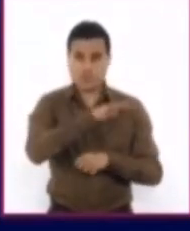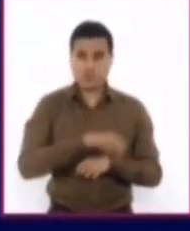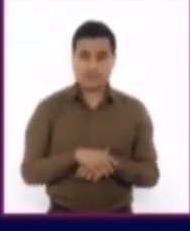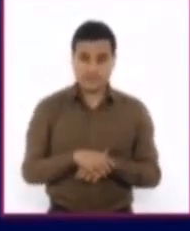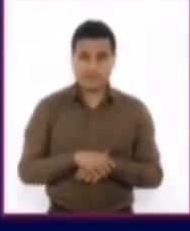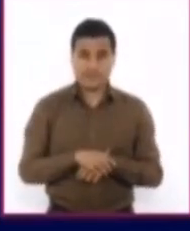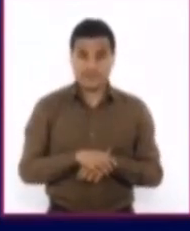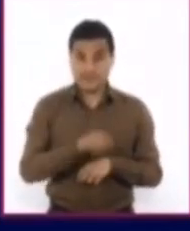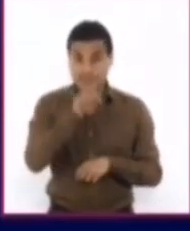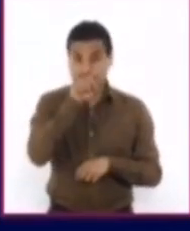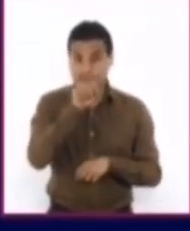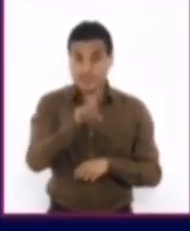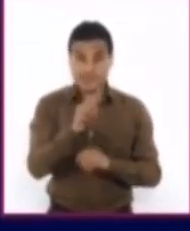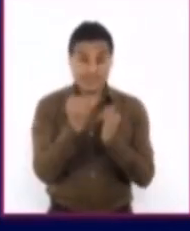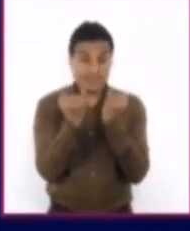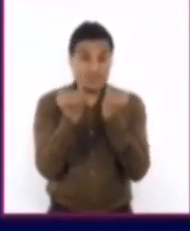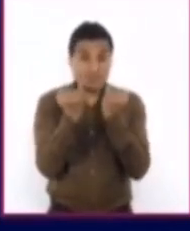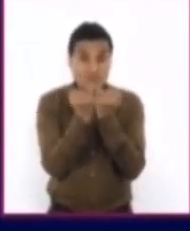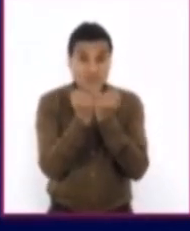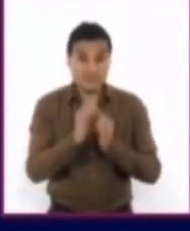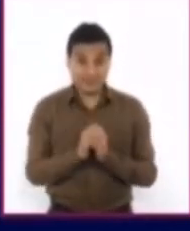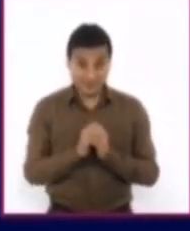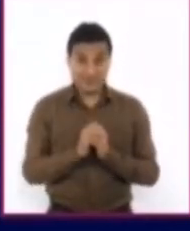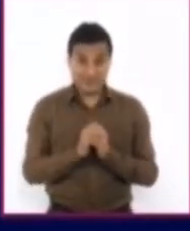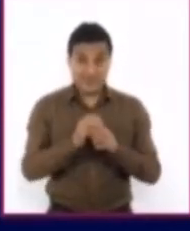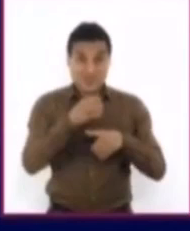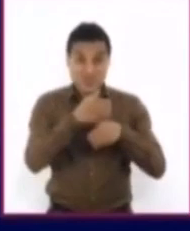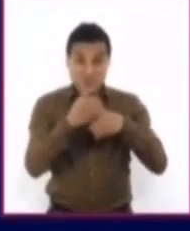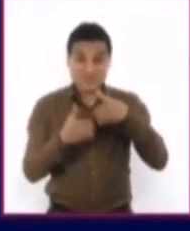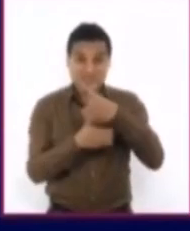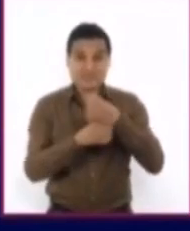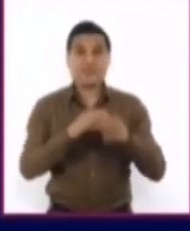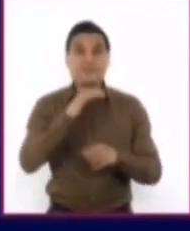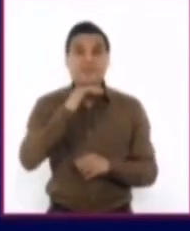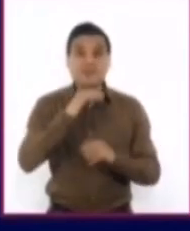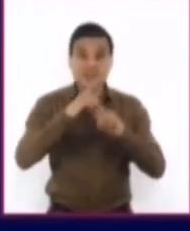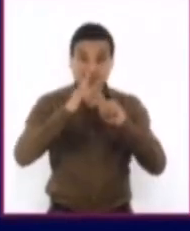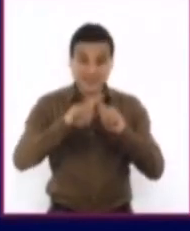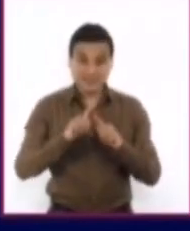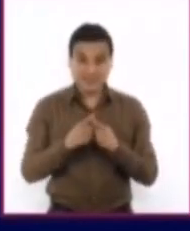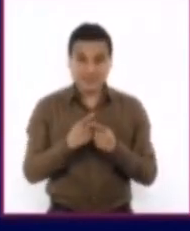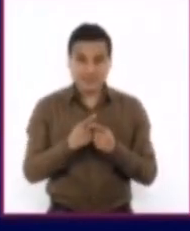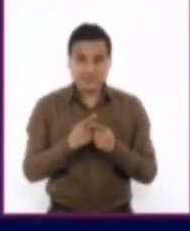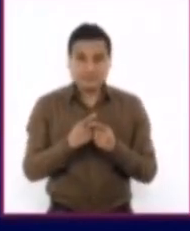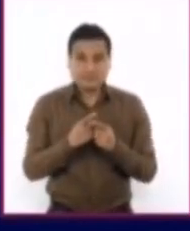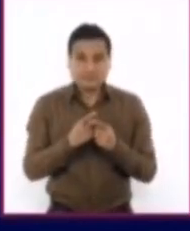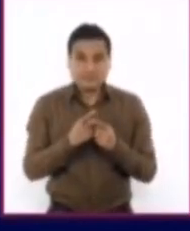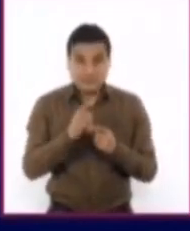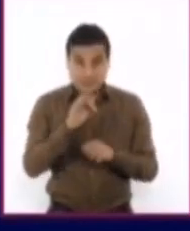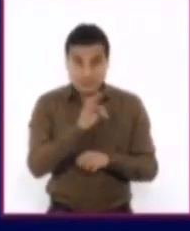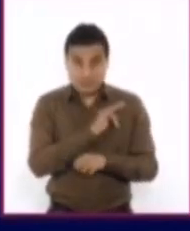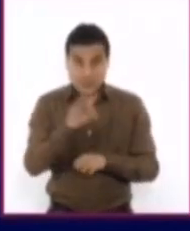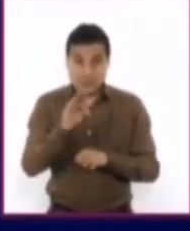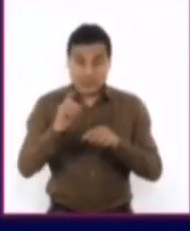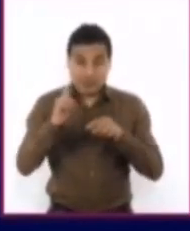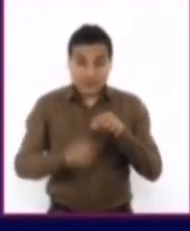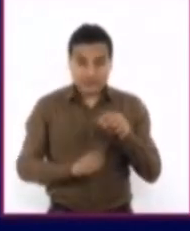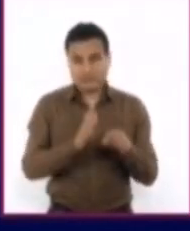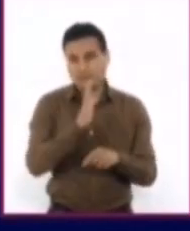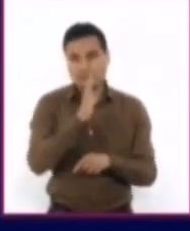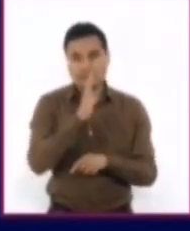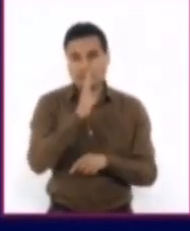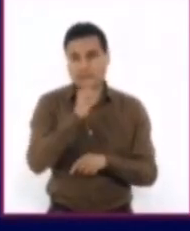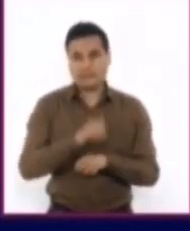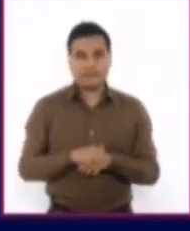existe una solución viable al manejo de los residuos muestra que la energía nuclear aún tiene muchos cabos sueltos que hacen